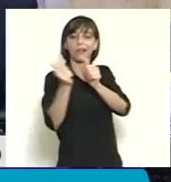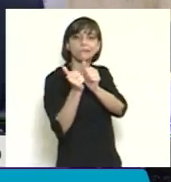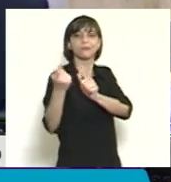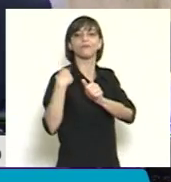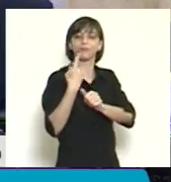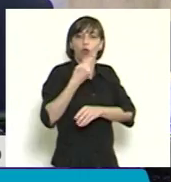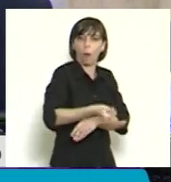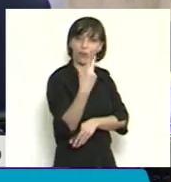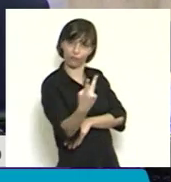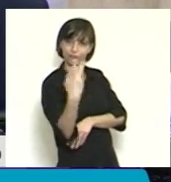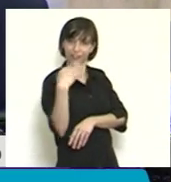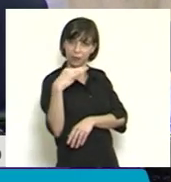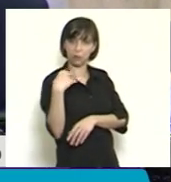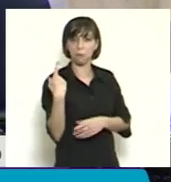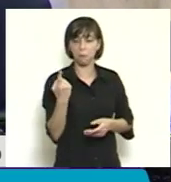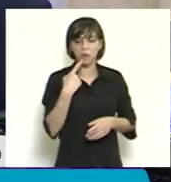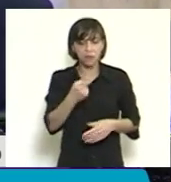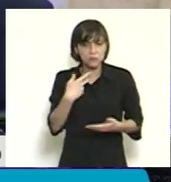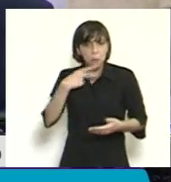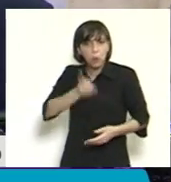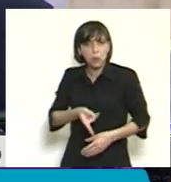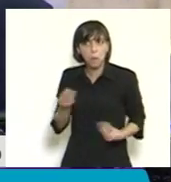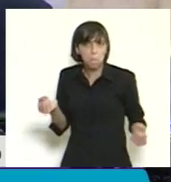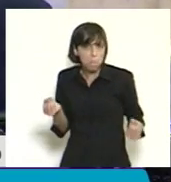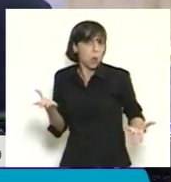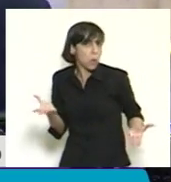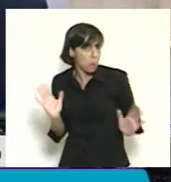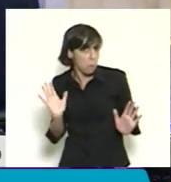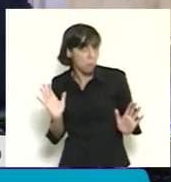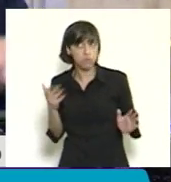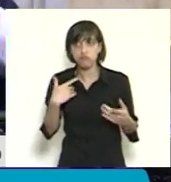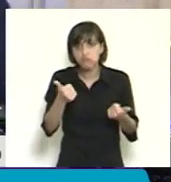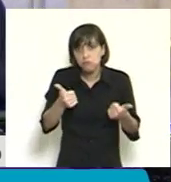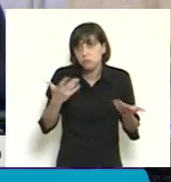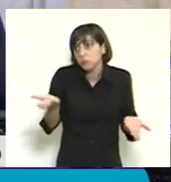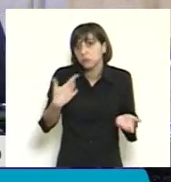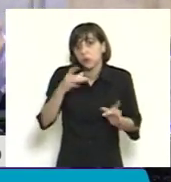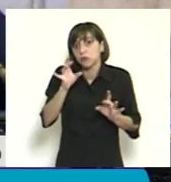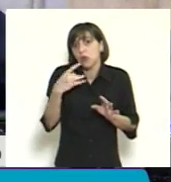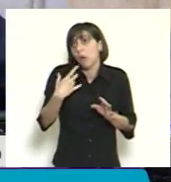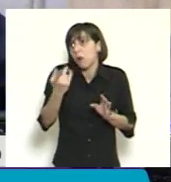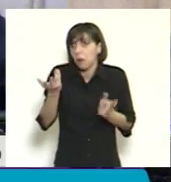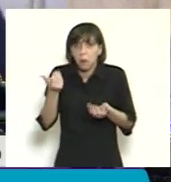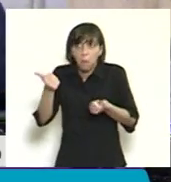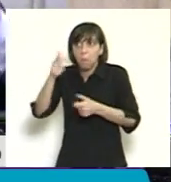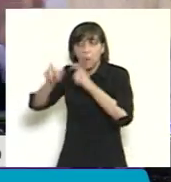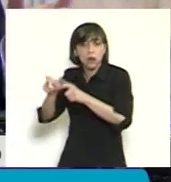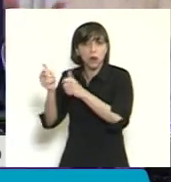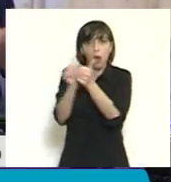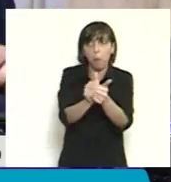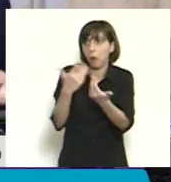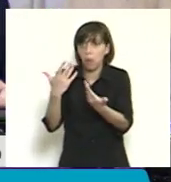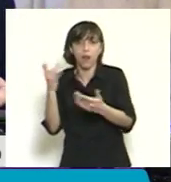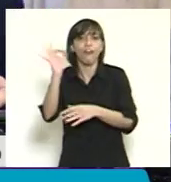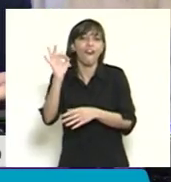con lo cual no vemos cuál es el daño de que este tipo de acciones comerciales se lleven adelante. Son sólo cuatro artículos dentro de una ley que tiene todo un